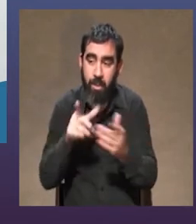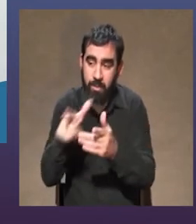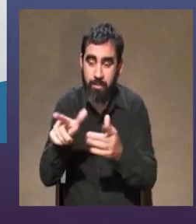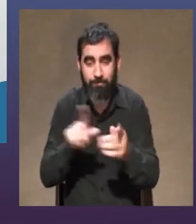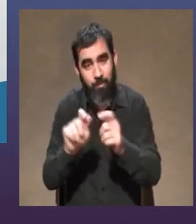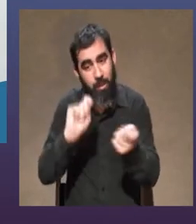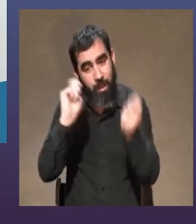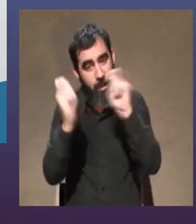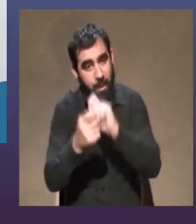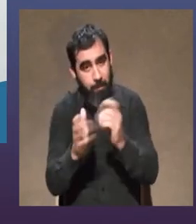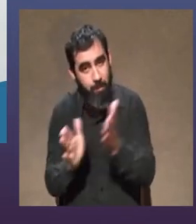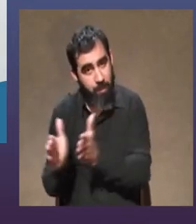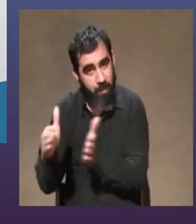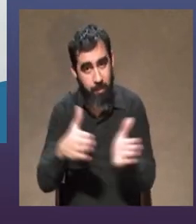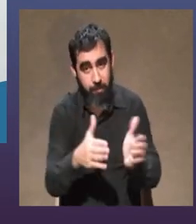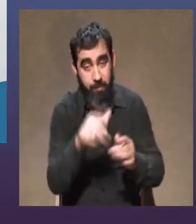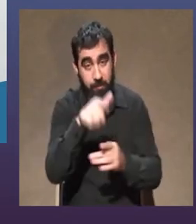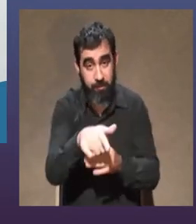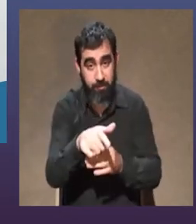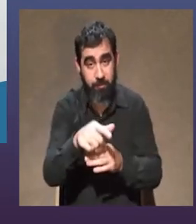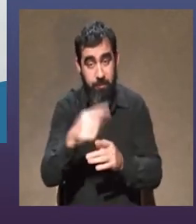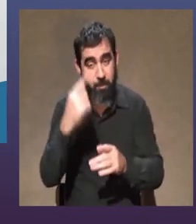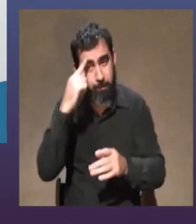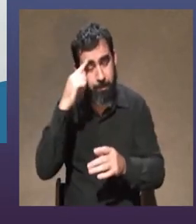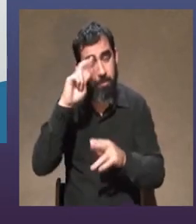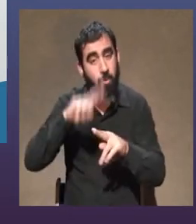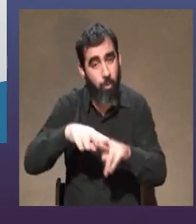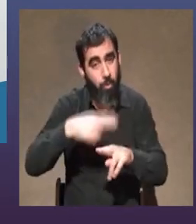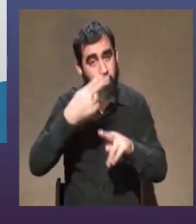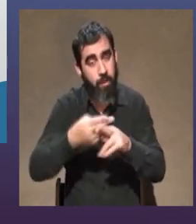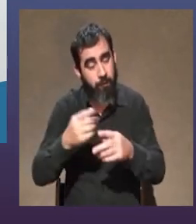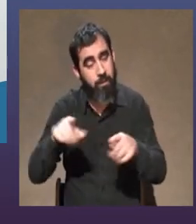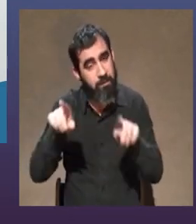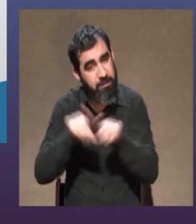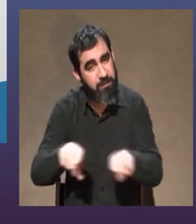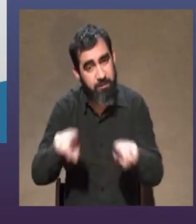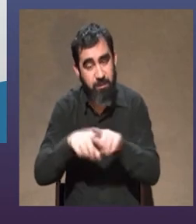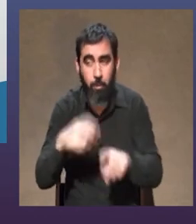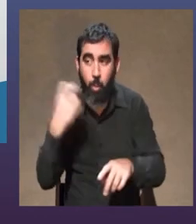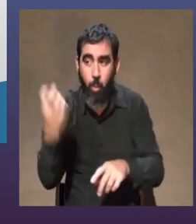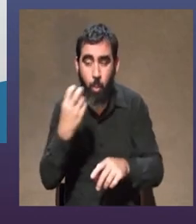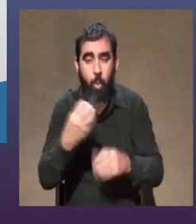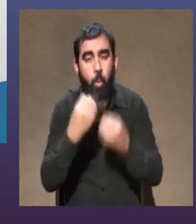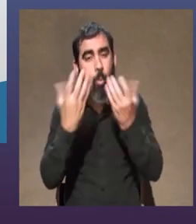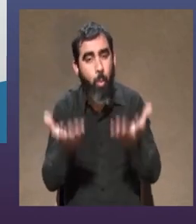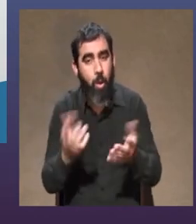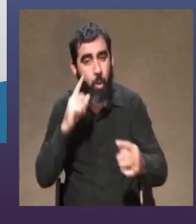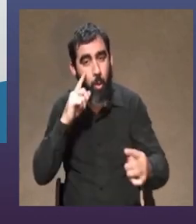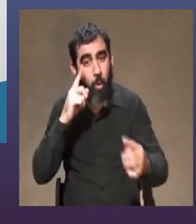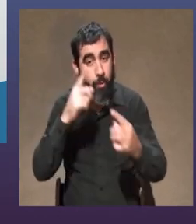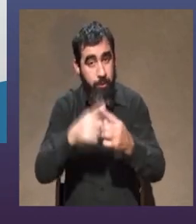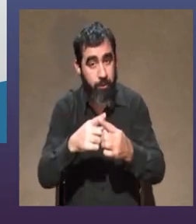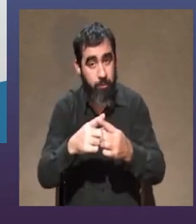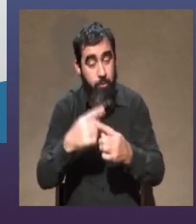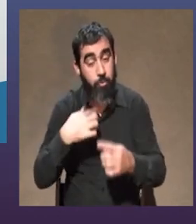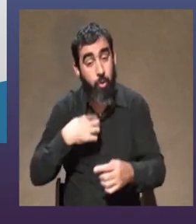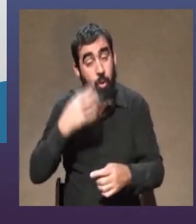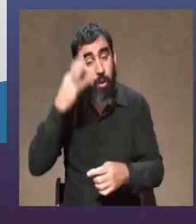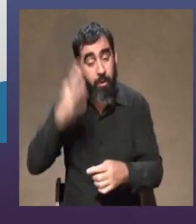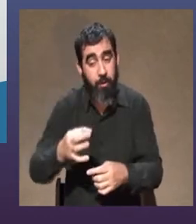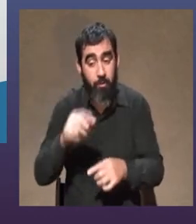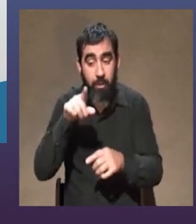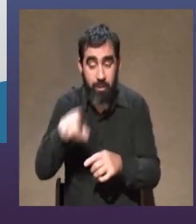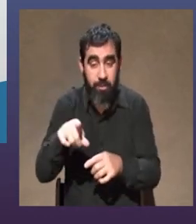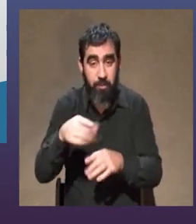ahí, o que es por otro lado, y que me hacen repensar constantemente cuál es la búsqueda. Y creo que, como que